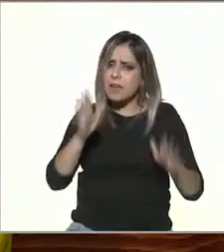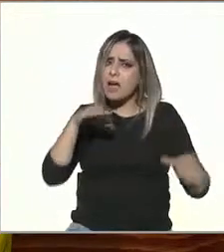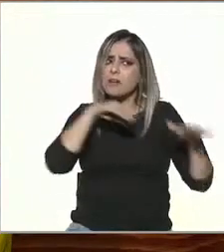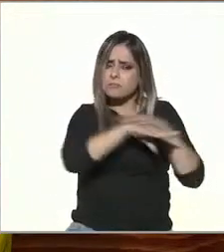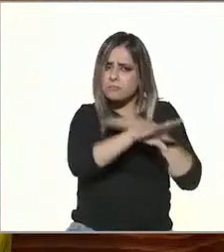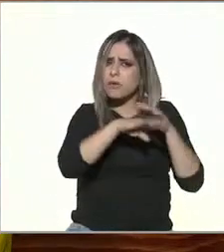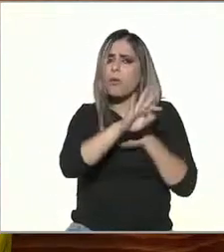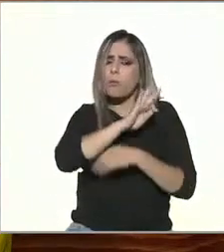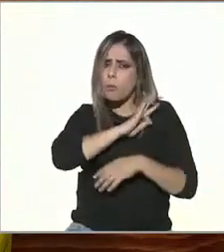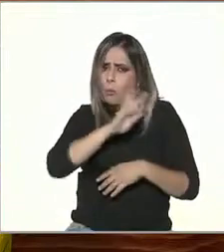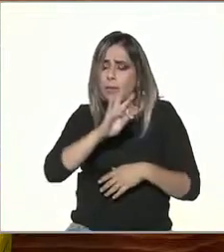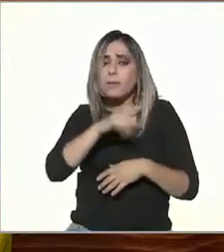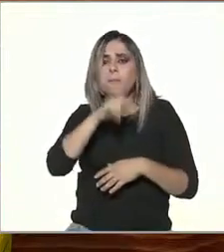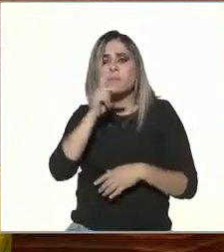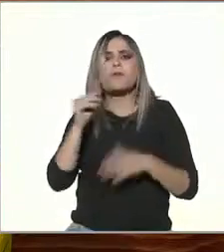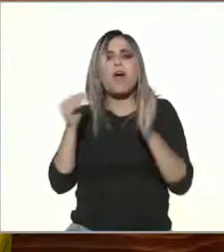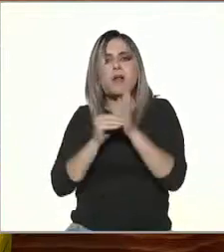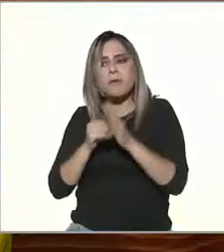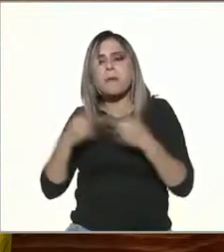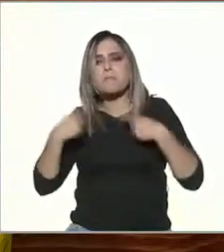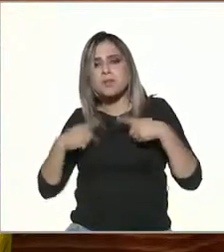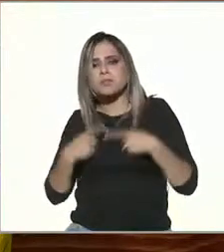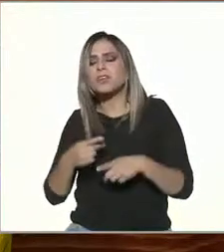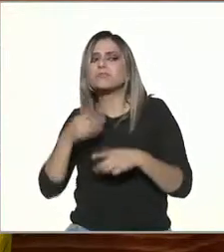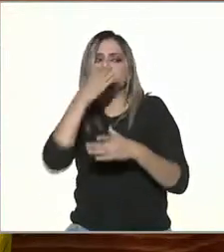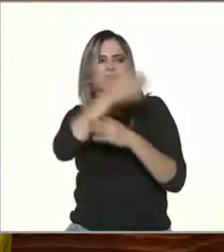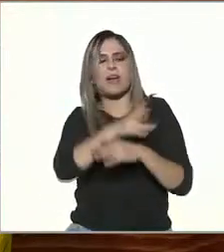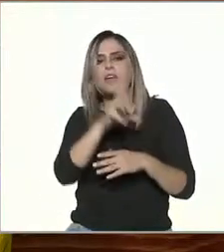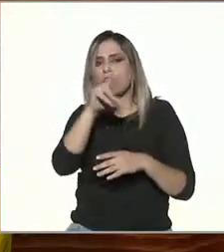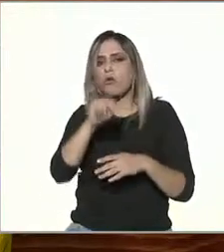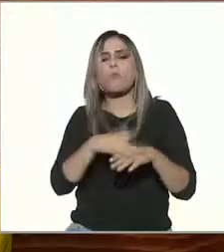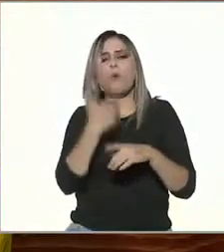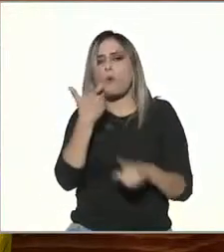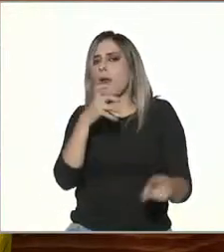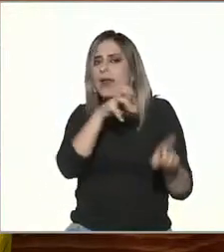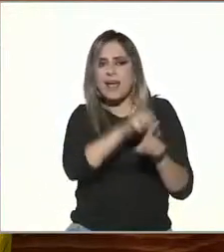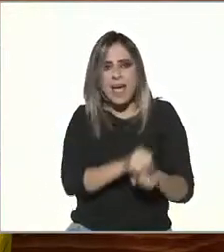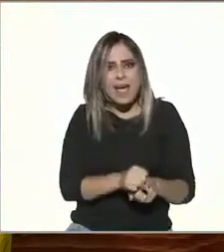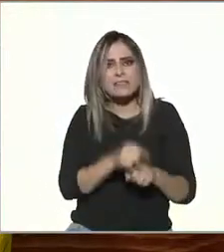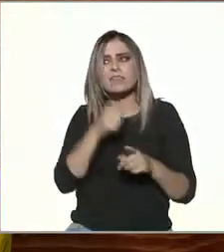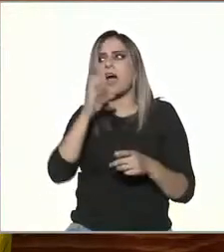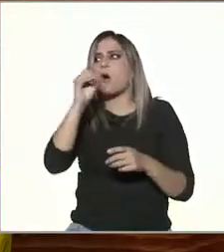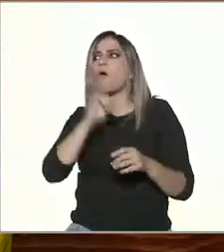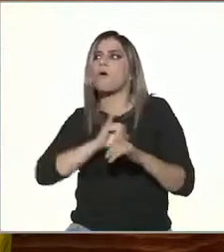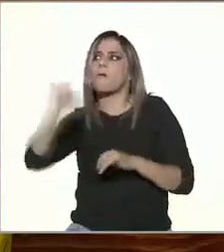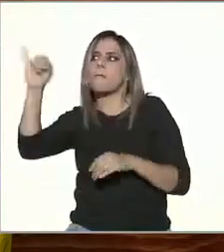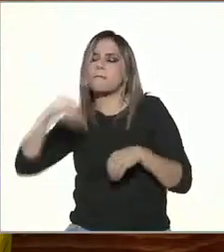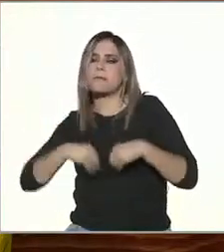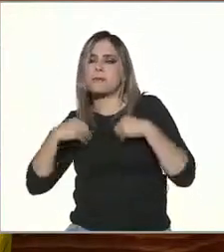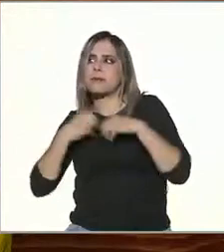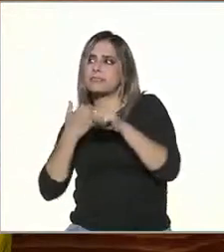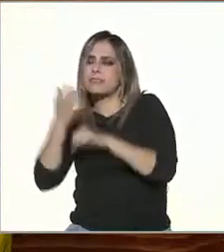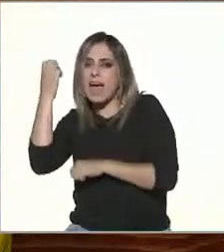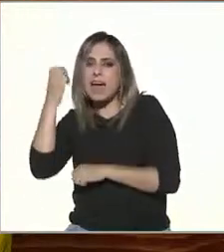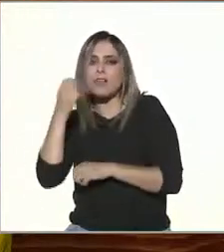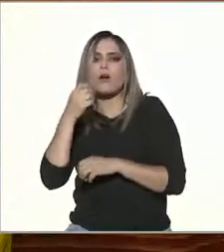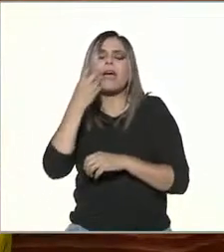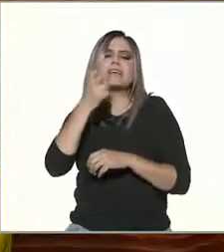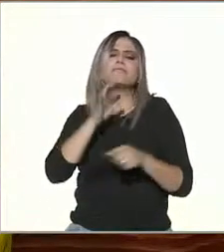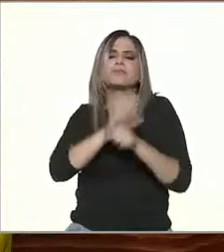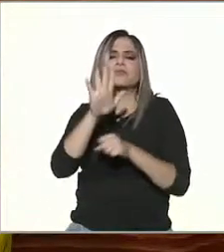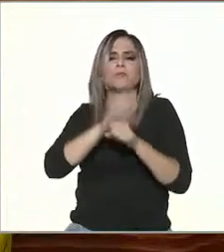la actividad en los centros de espectáculos no podrían ir al teatro por cuestiones económicas geográficas etcétera así que bien algo